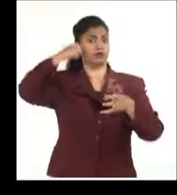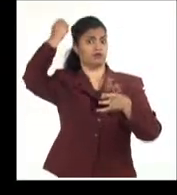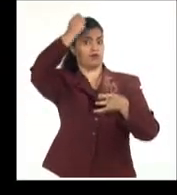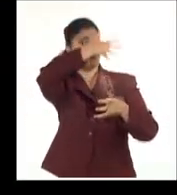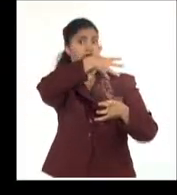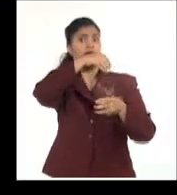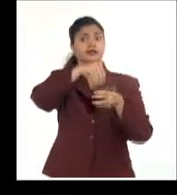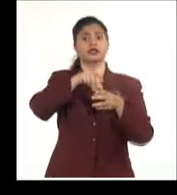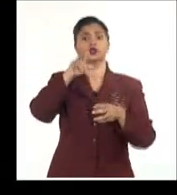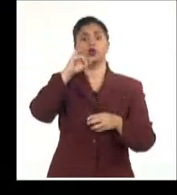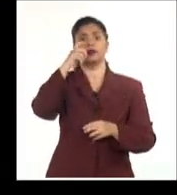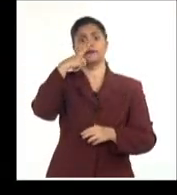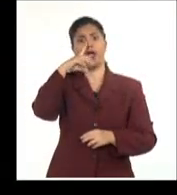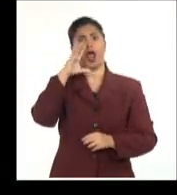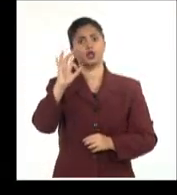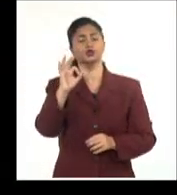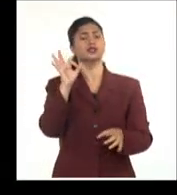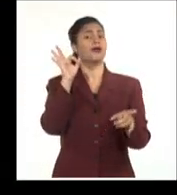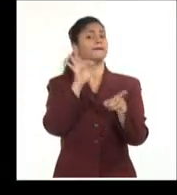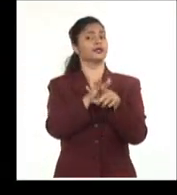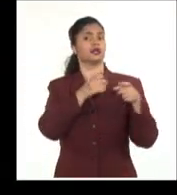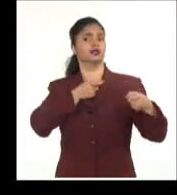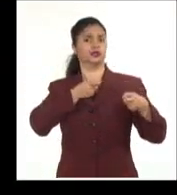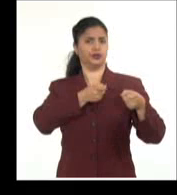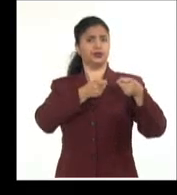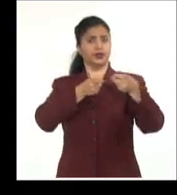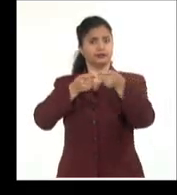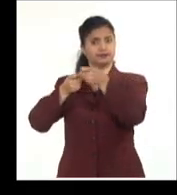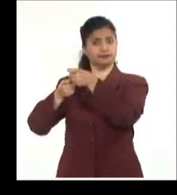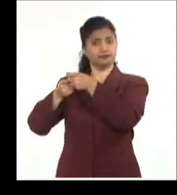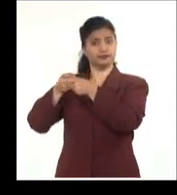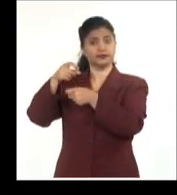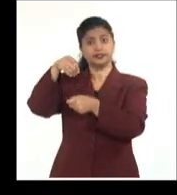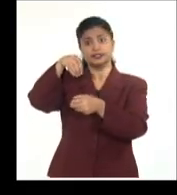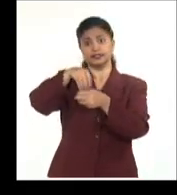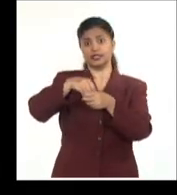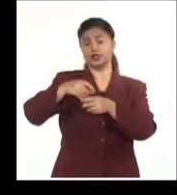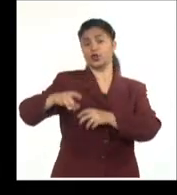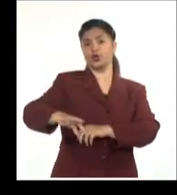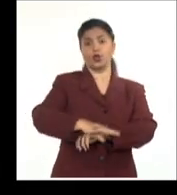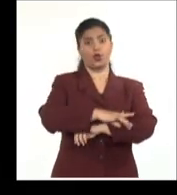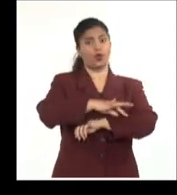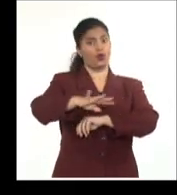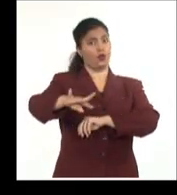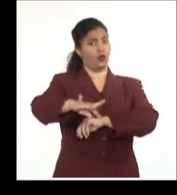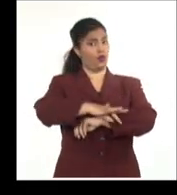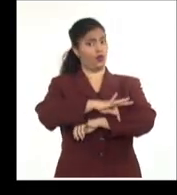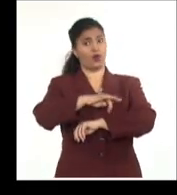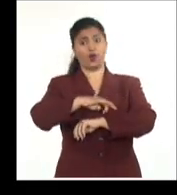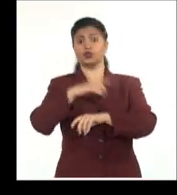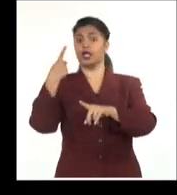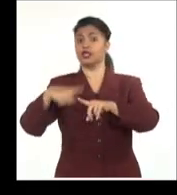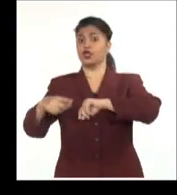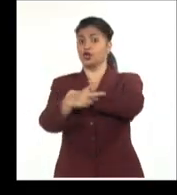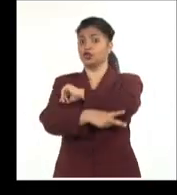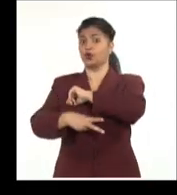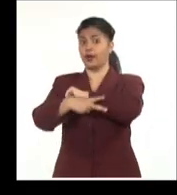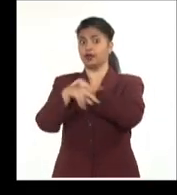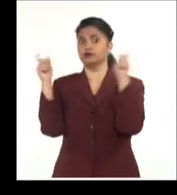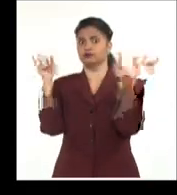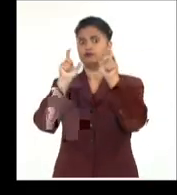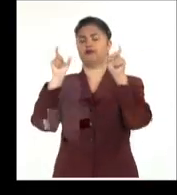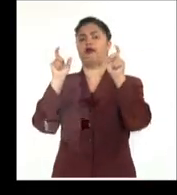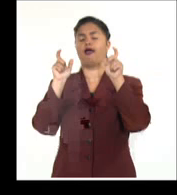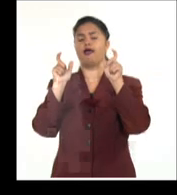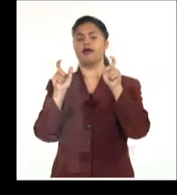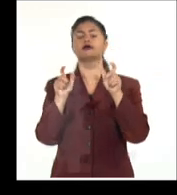y Zulá iniciaron una ofensiva terrestre desde el enclave costero que tomó por total sorpresa al ejército. Hamas anunció ese